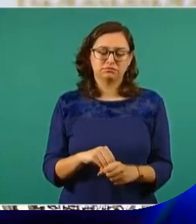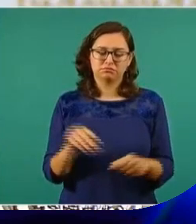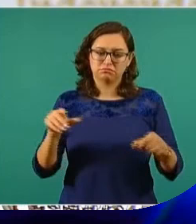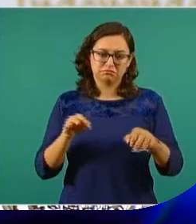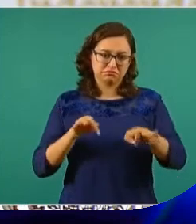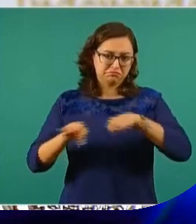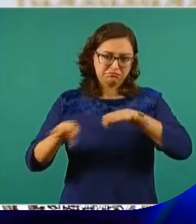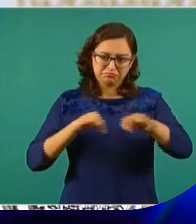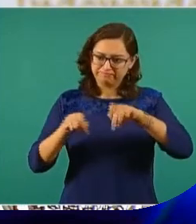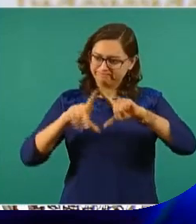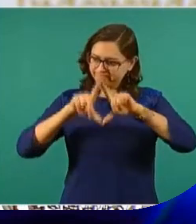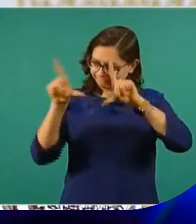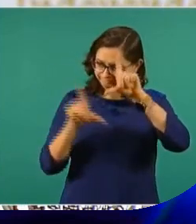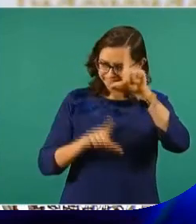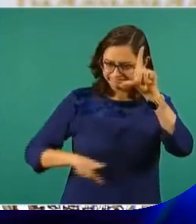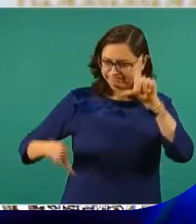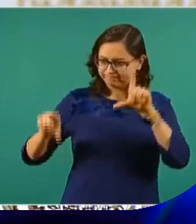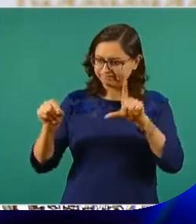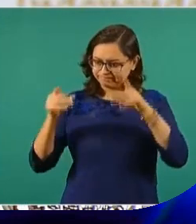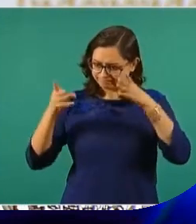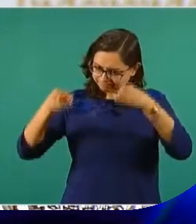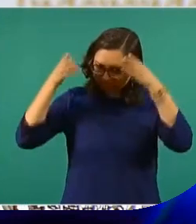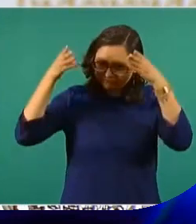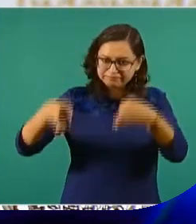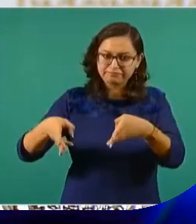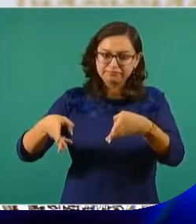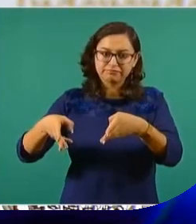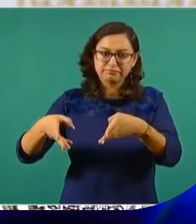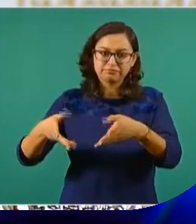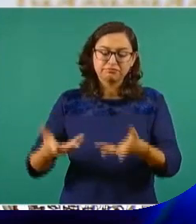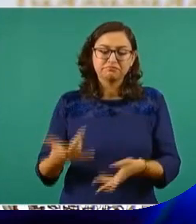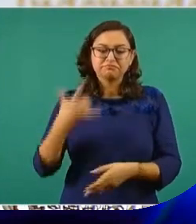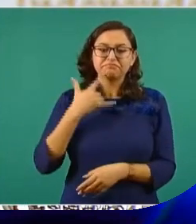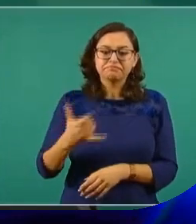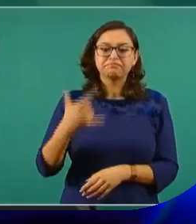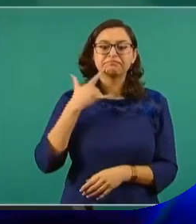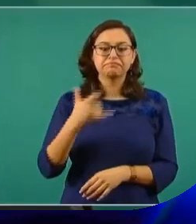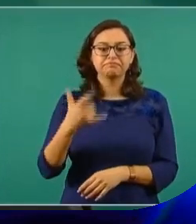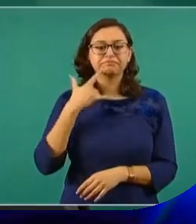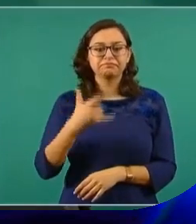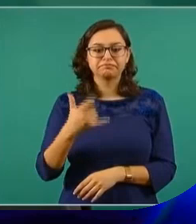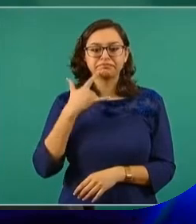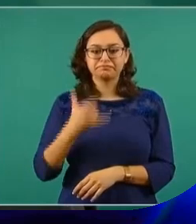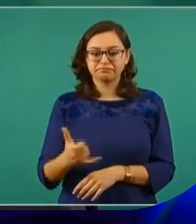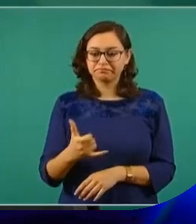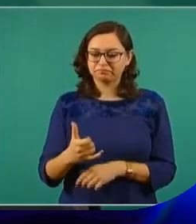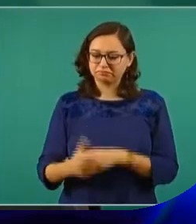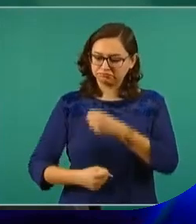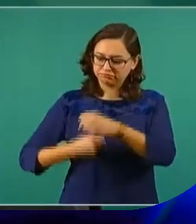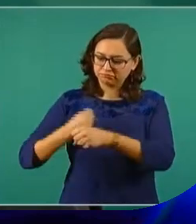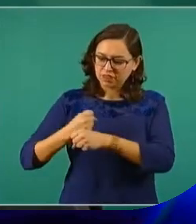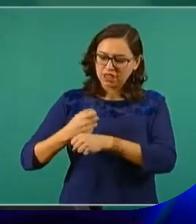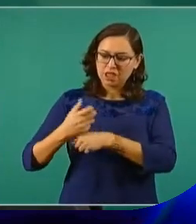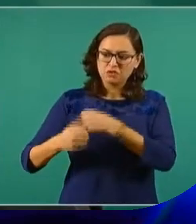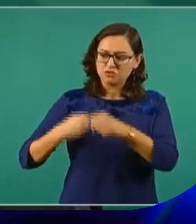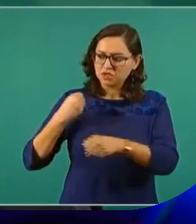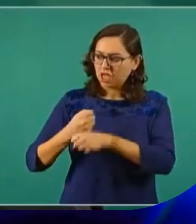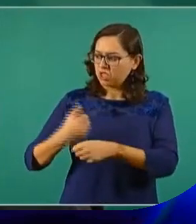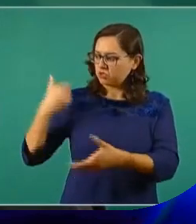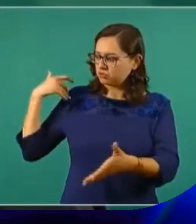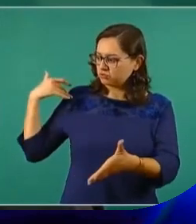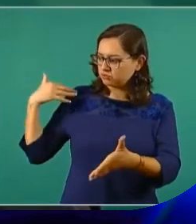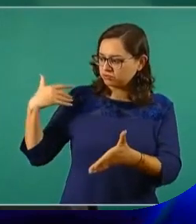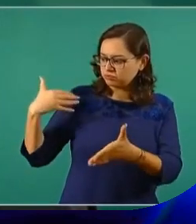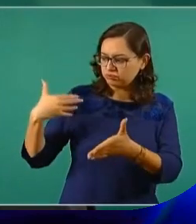que defendemos, enarbolamos y estamos llevando